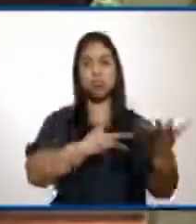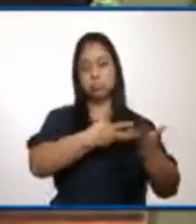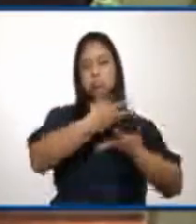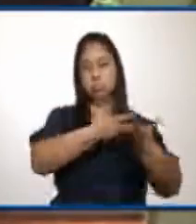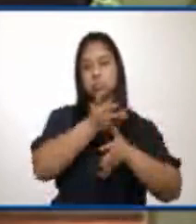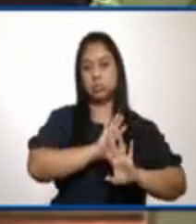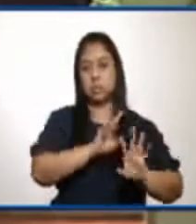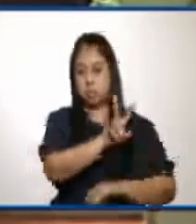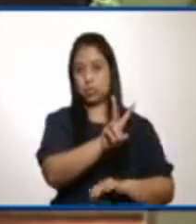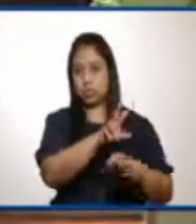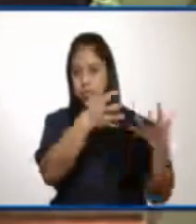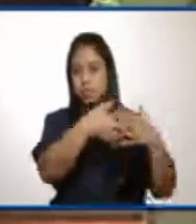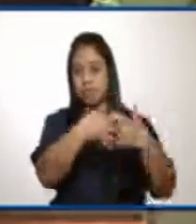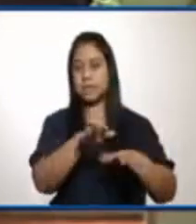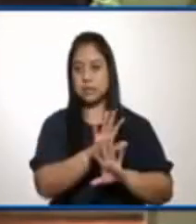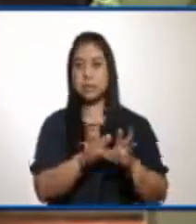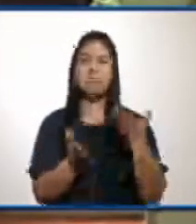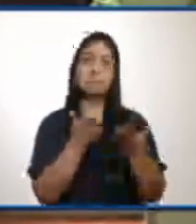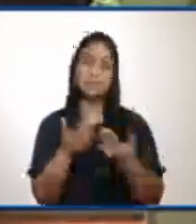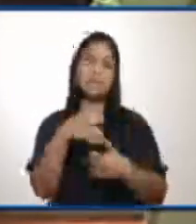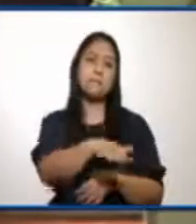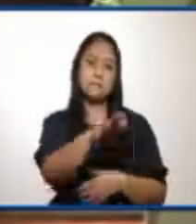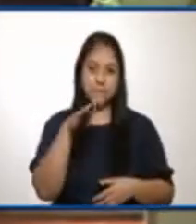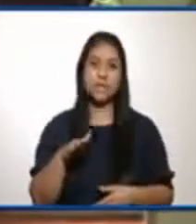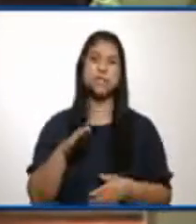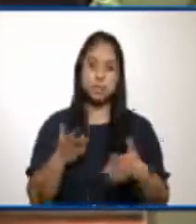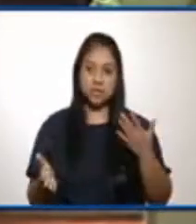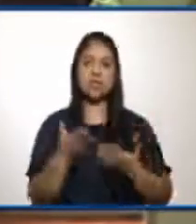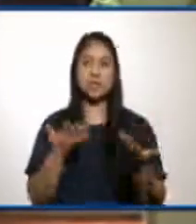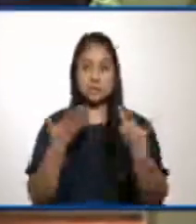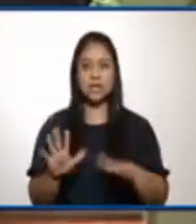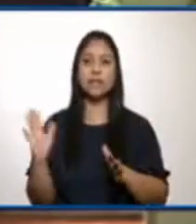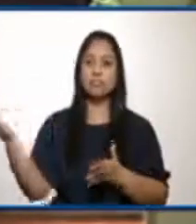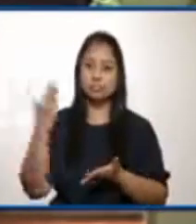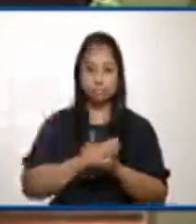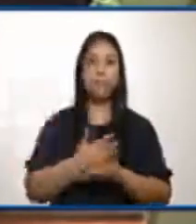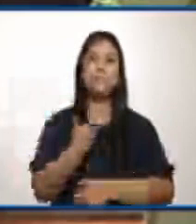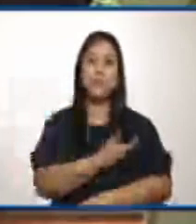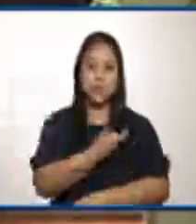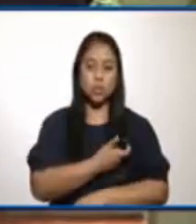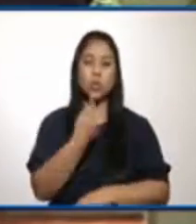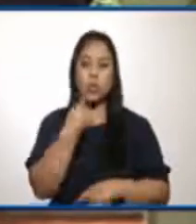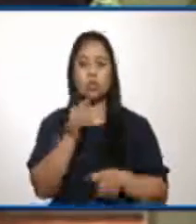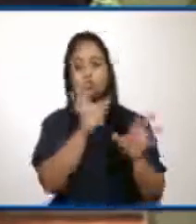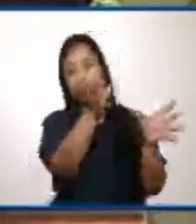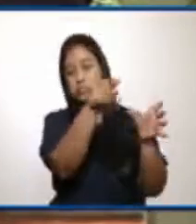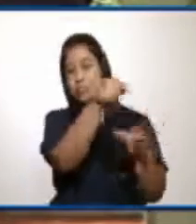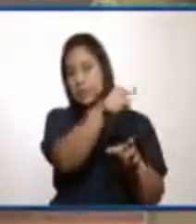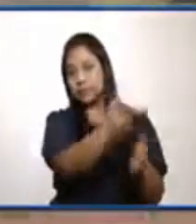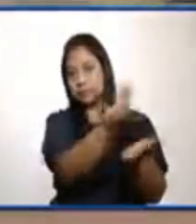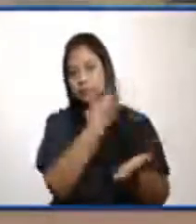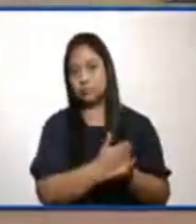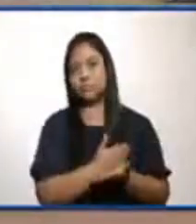Por lo que yo hablo que posiblemente en marzo podríamos tener algún tipo de vacuna a través de ese otro mecanismo.